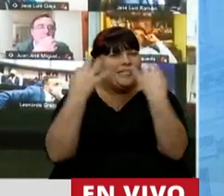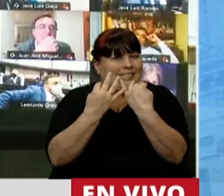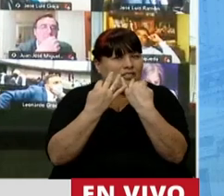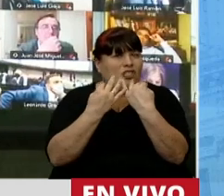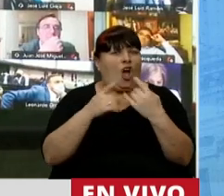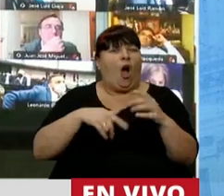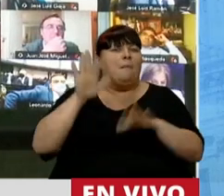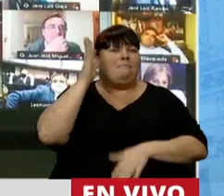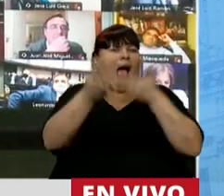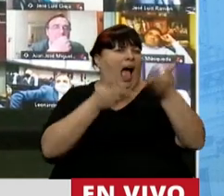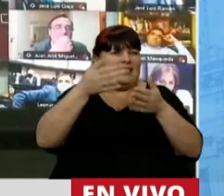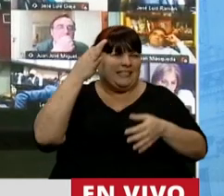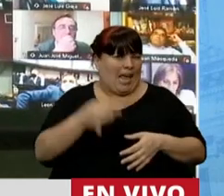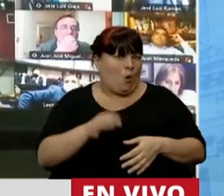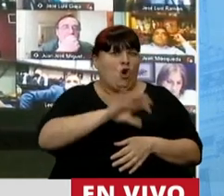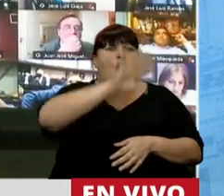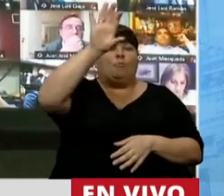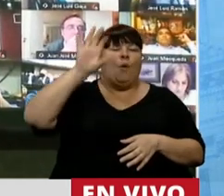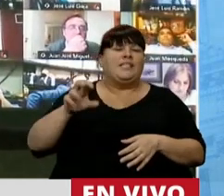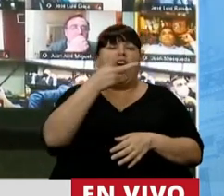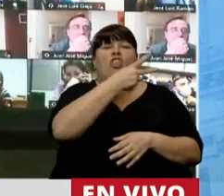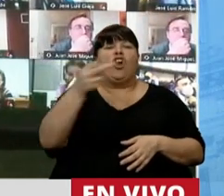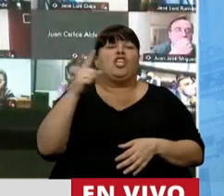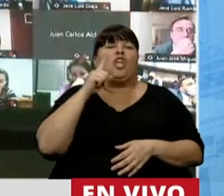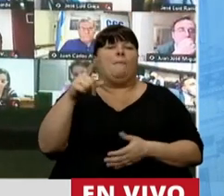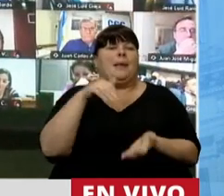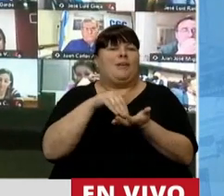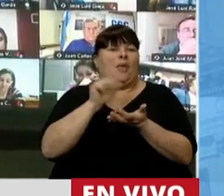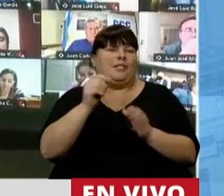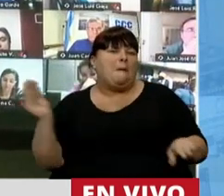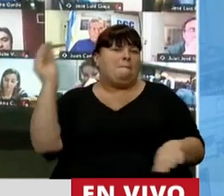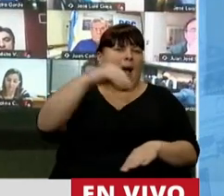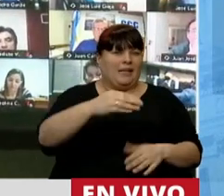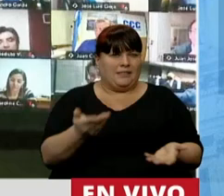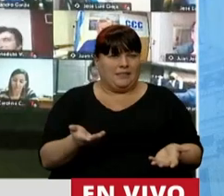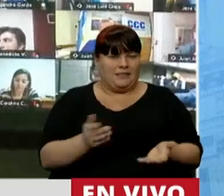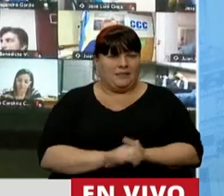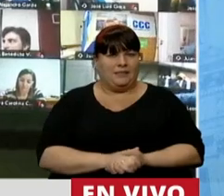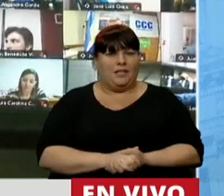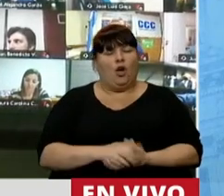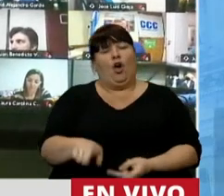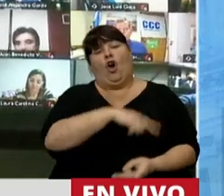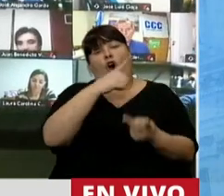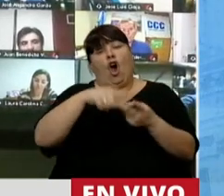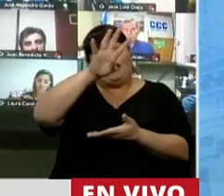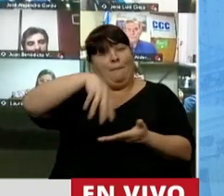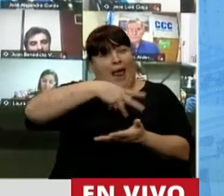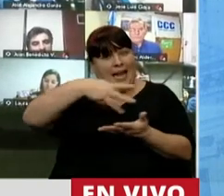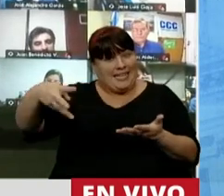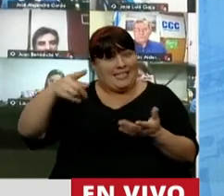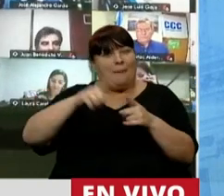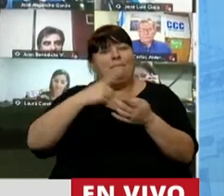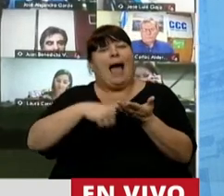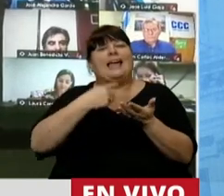aumentó en demanda seguramente de las provincias 200.000 millones de pesos más. Y la otra planilla de la página